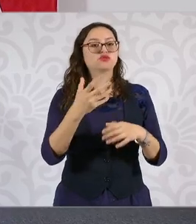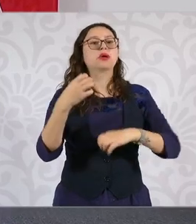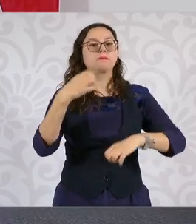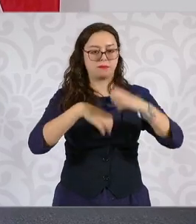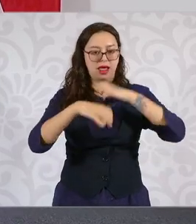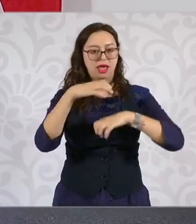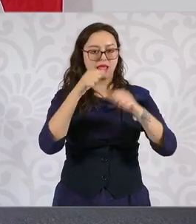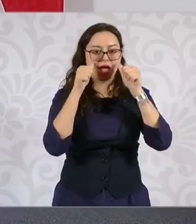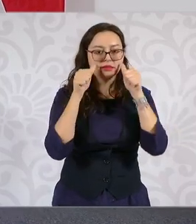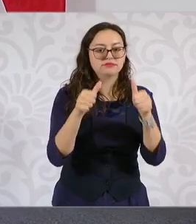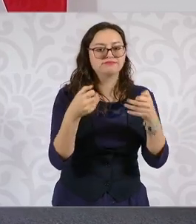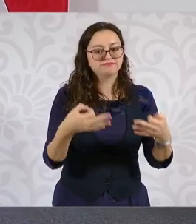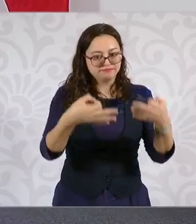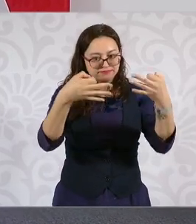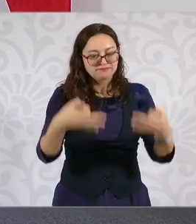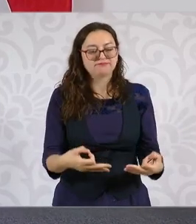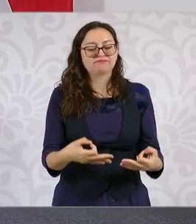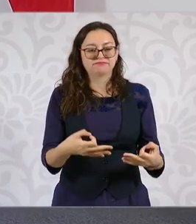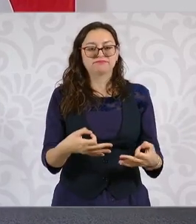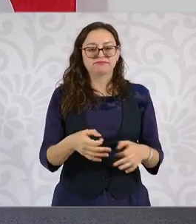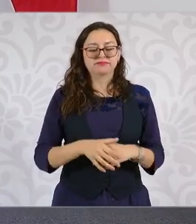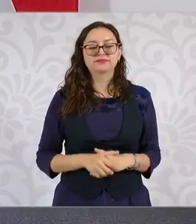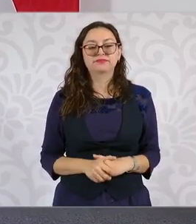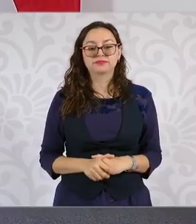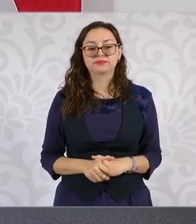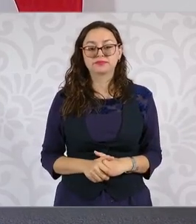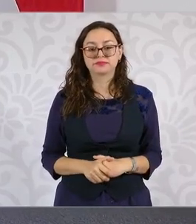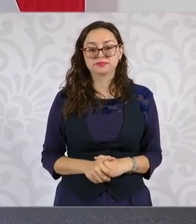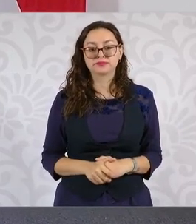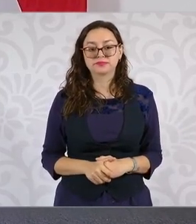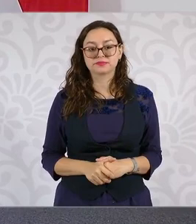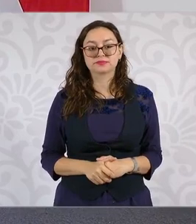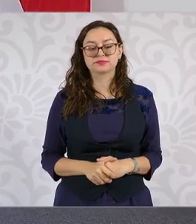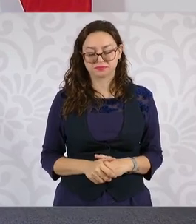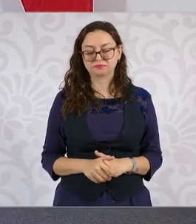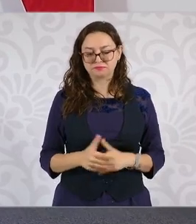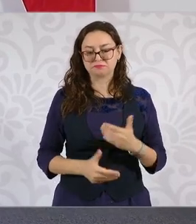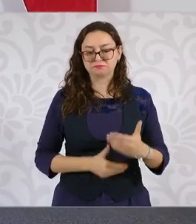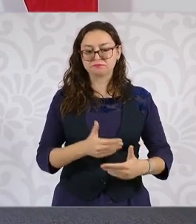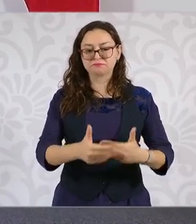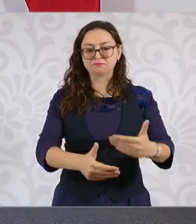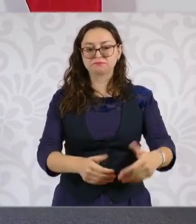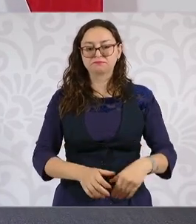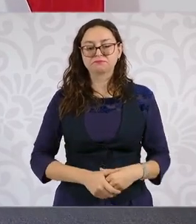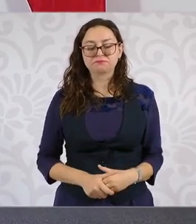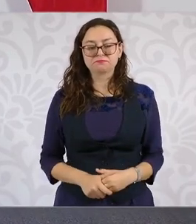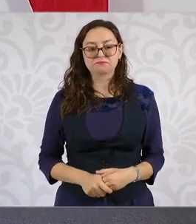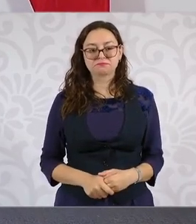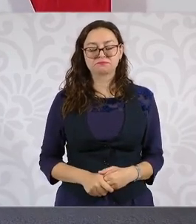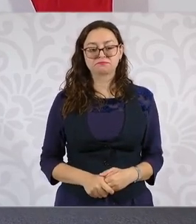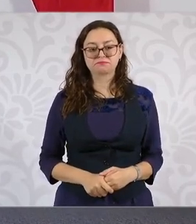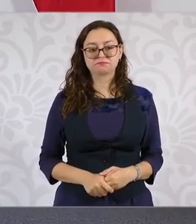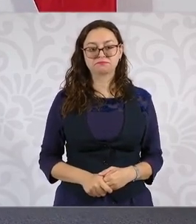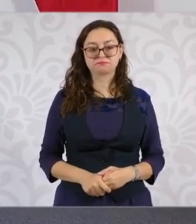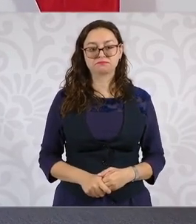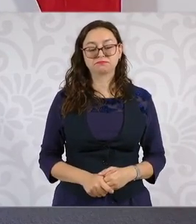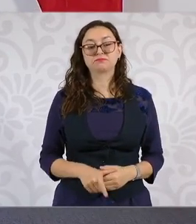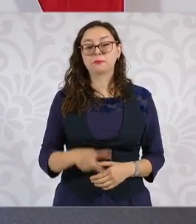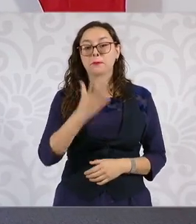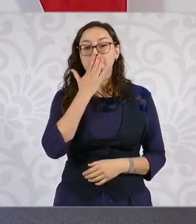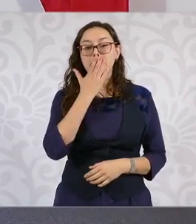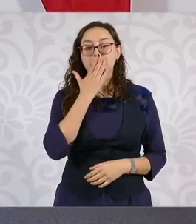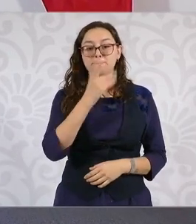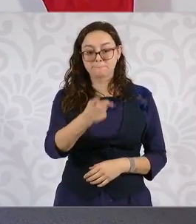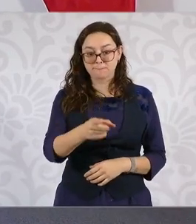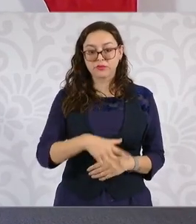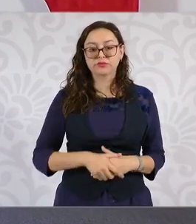para la atención, para su atención. Muchas gracias, presidente. Lo vamos a hacer. Gracias. Acá, Sonora otra vez.